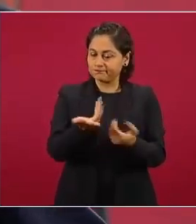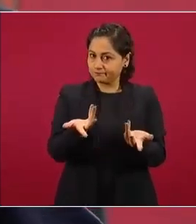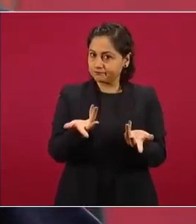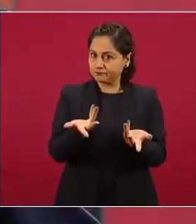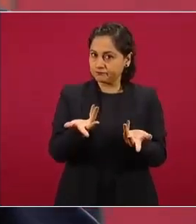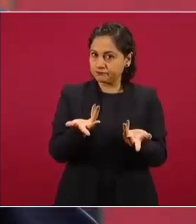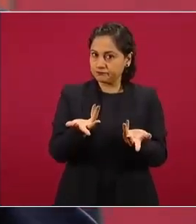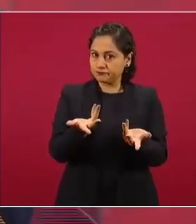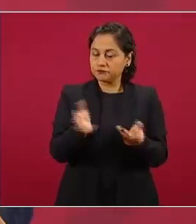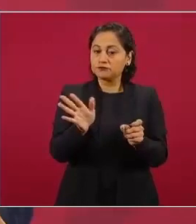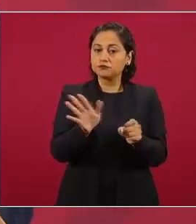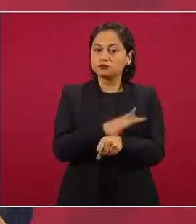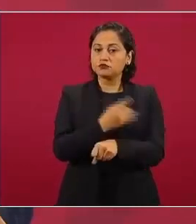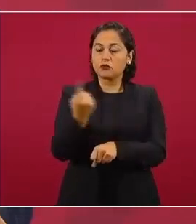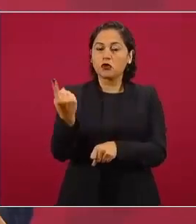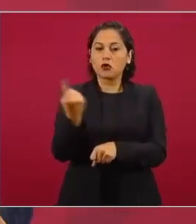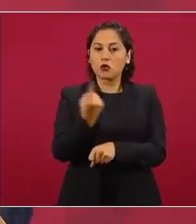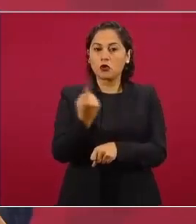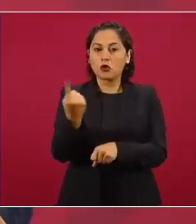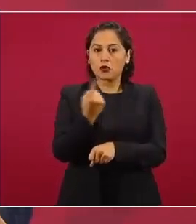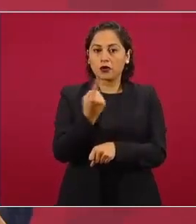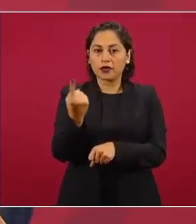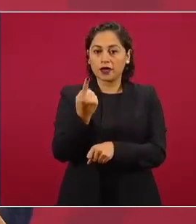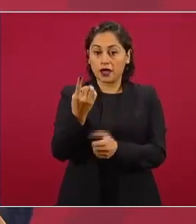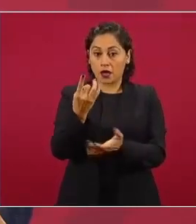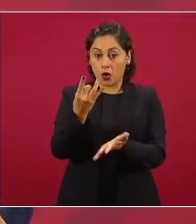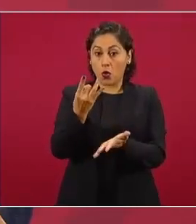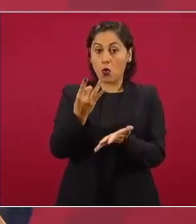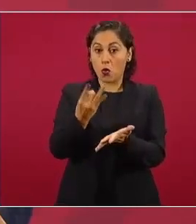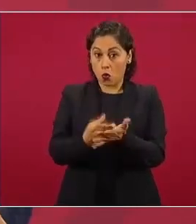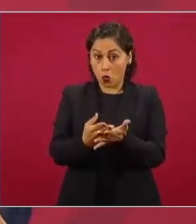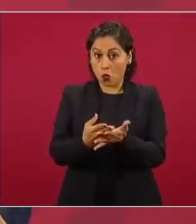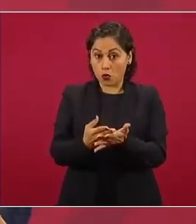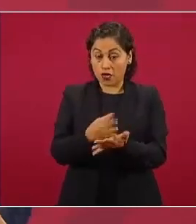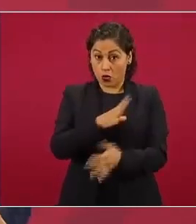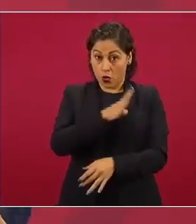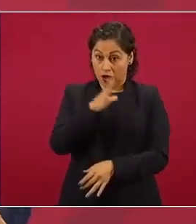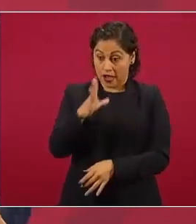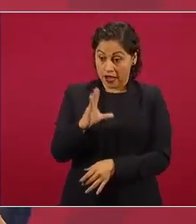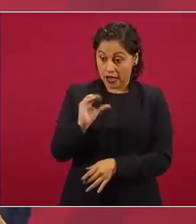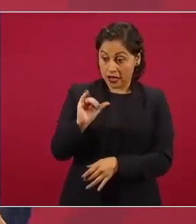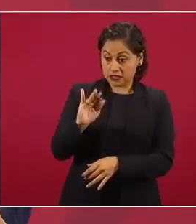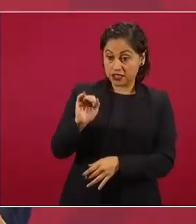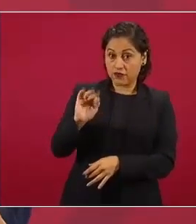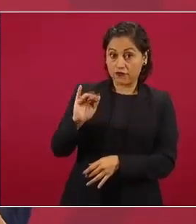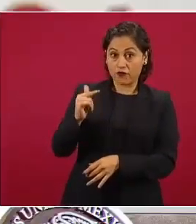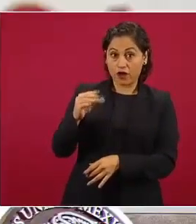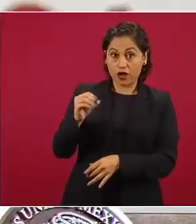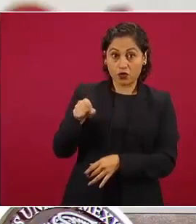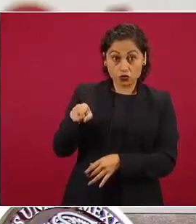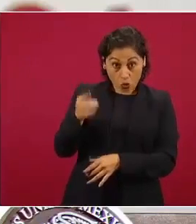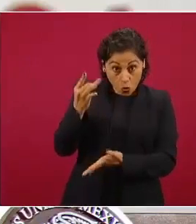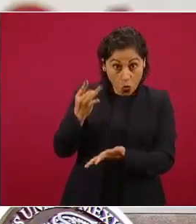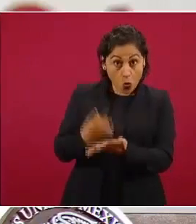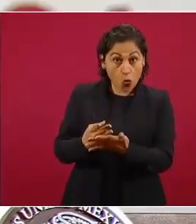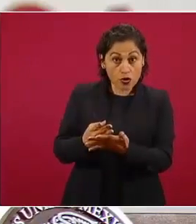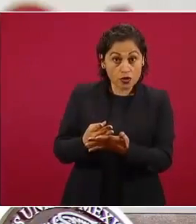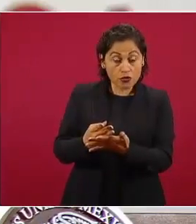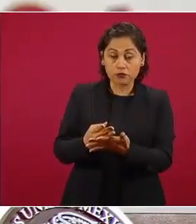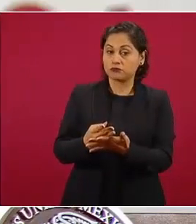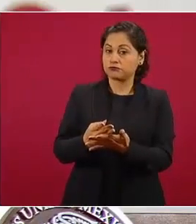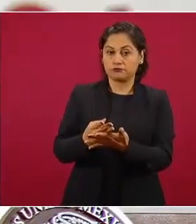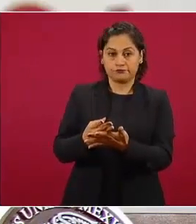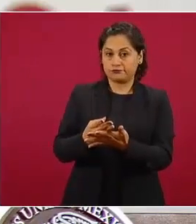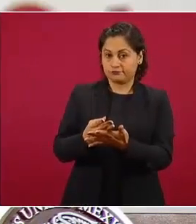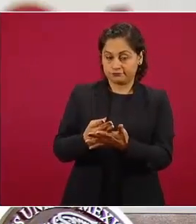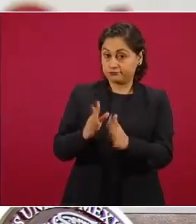sólo la situación del general cienfuegos también eso debe